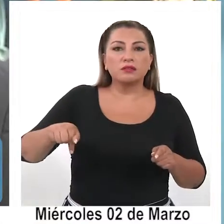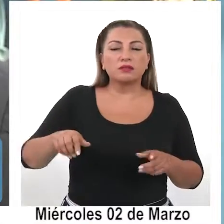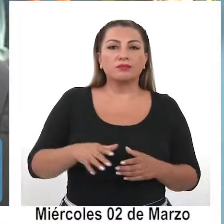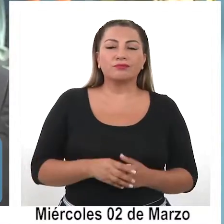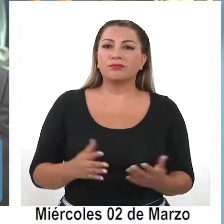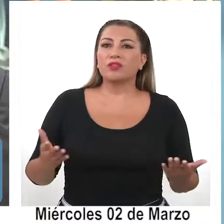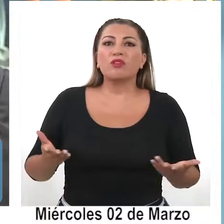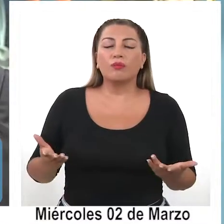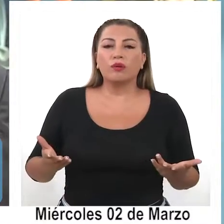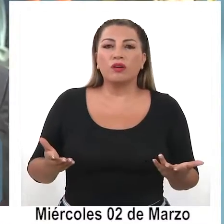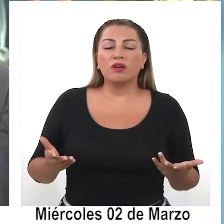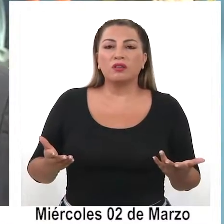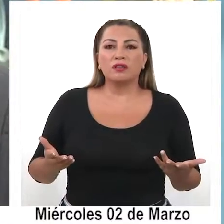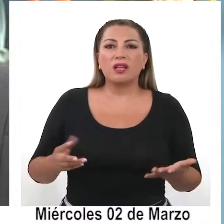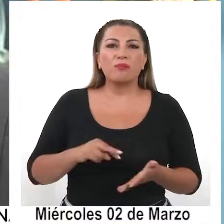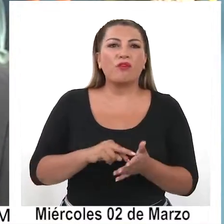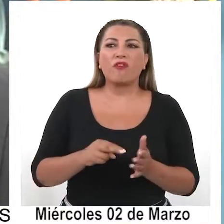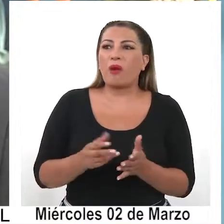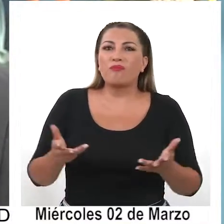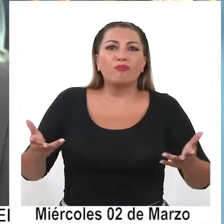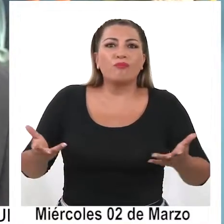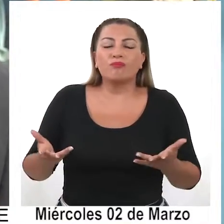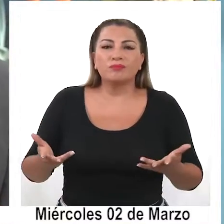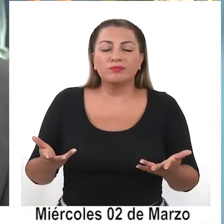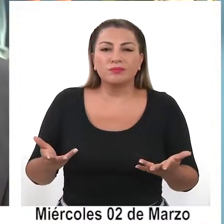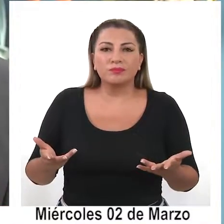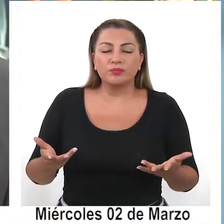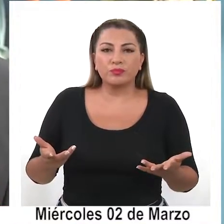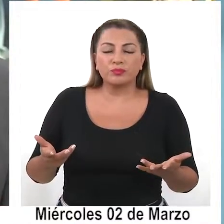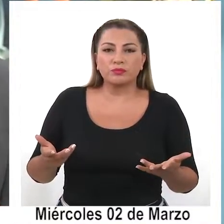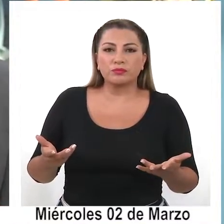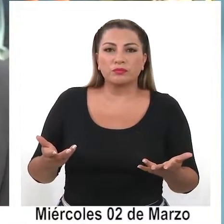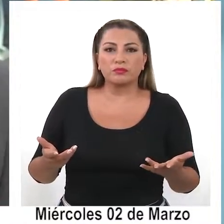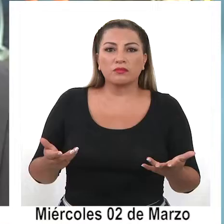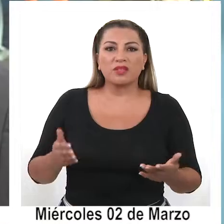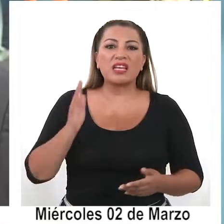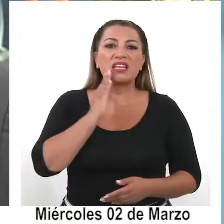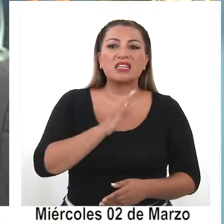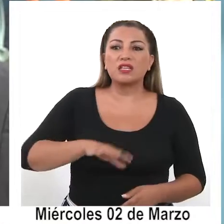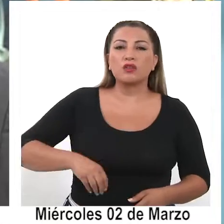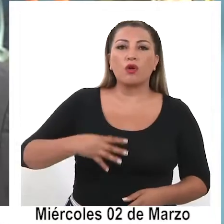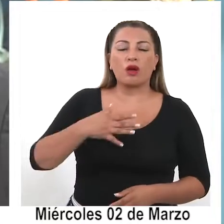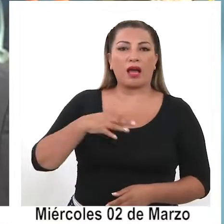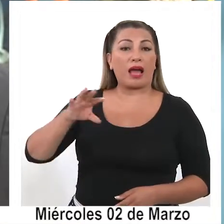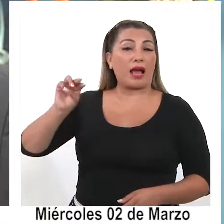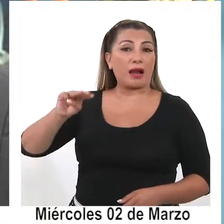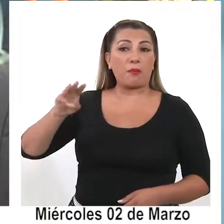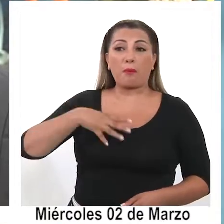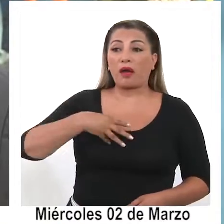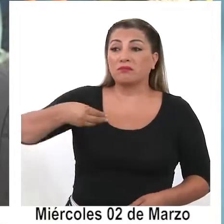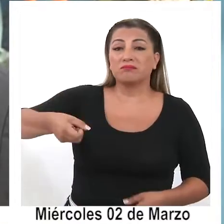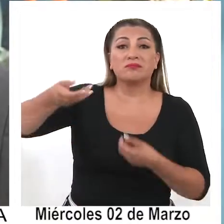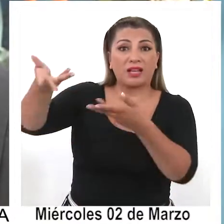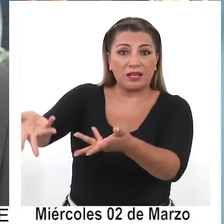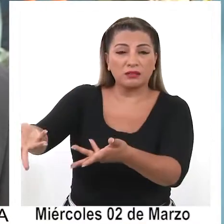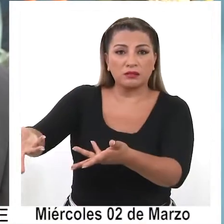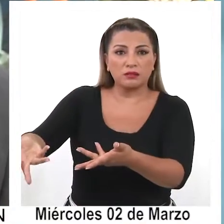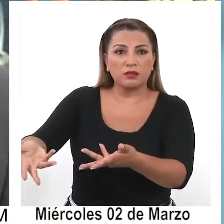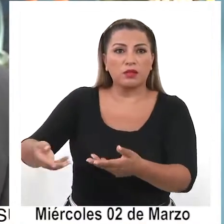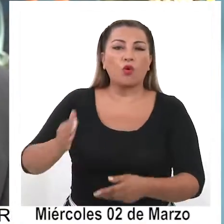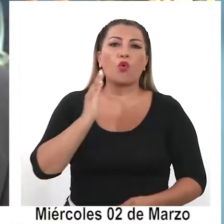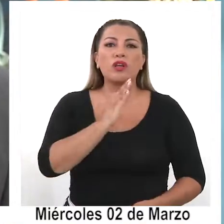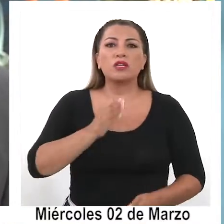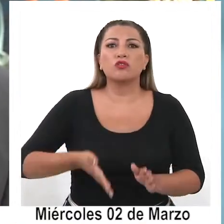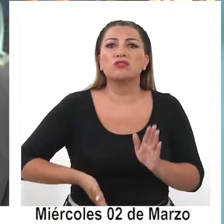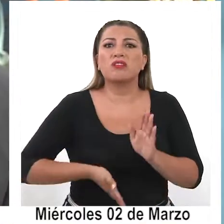principalmente al origen de por qué no se entregó al apoderado o por qué este estudiante salió